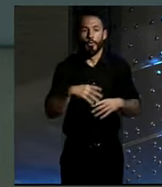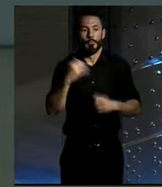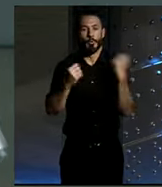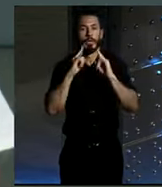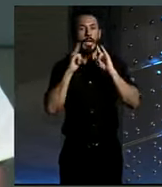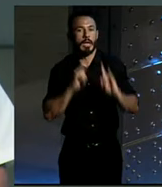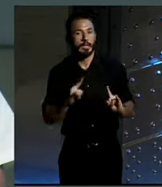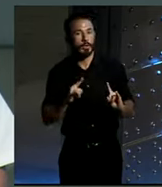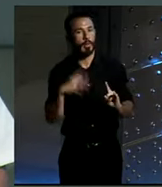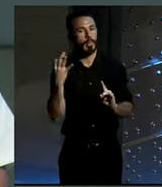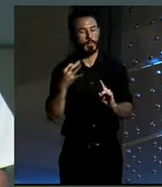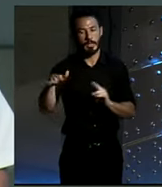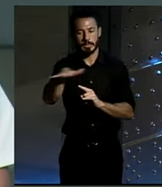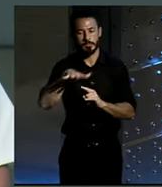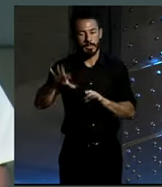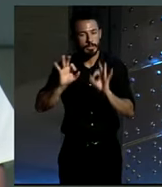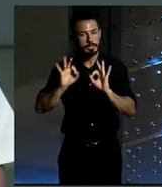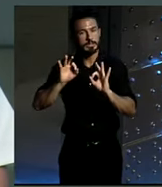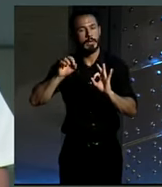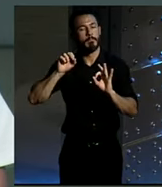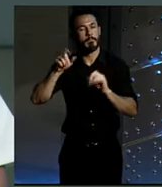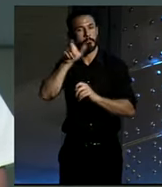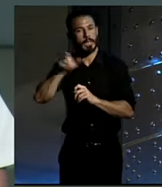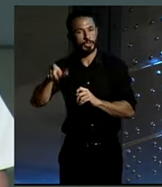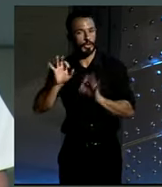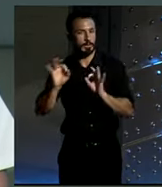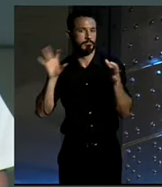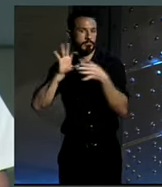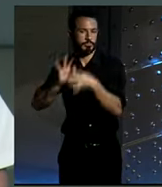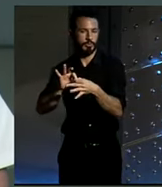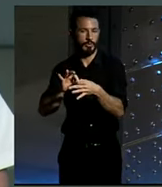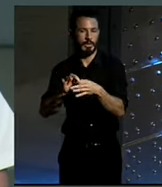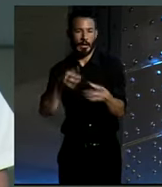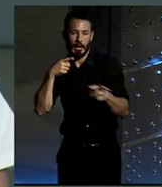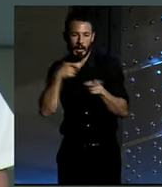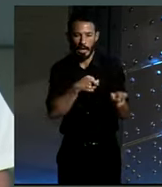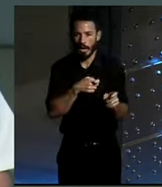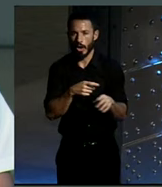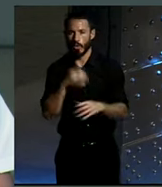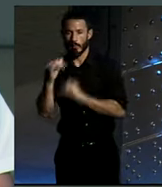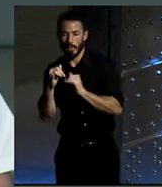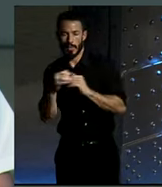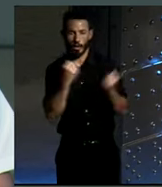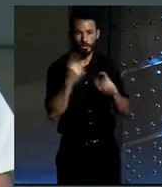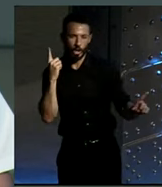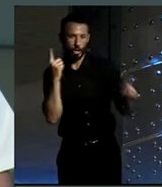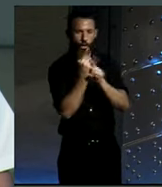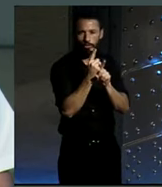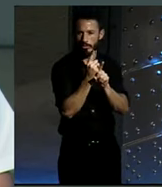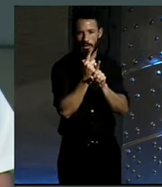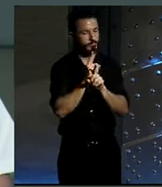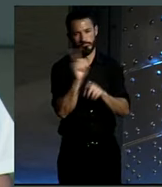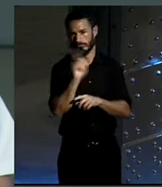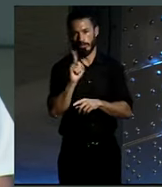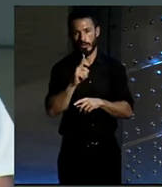para las personas. Entonces, no se trata de hacer una guerra ni de talibanizar una cosa contra la otra porque eso es peligroso y esto se trataría de un enfrentamiento, sino